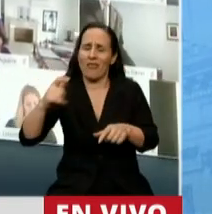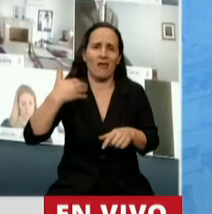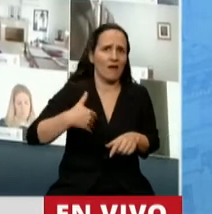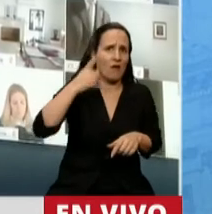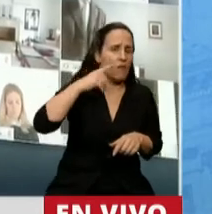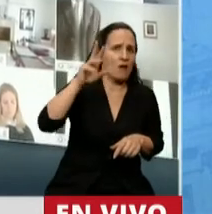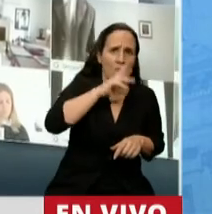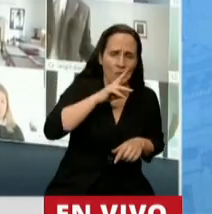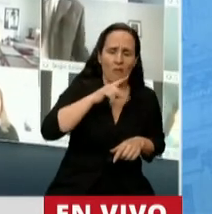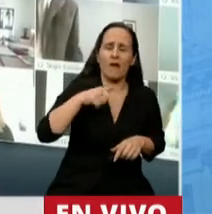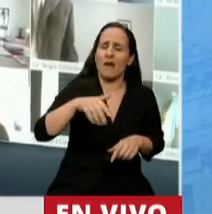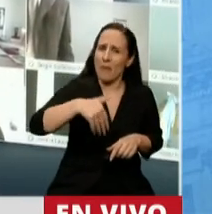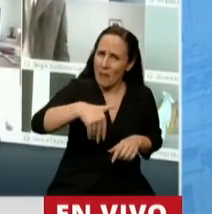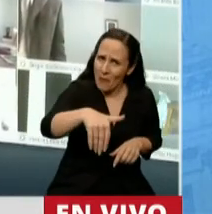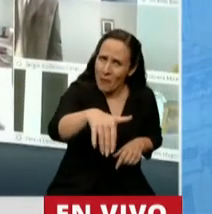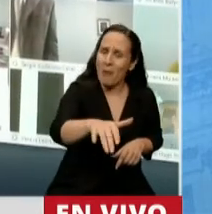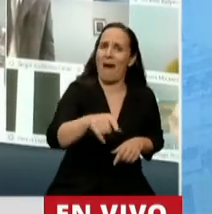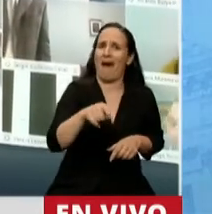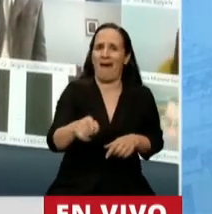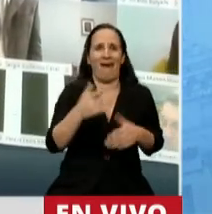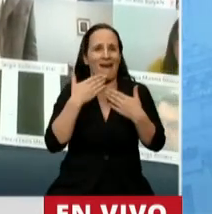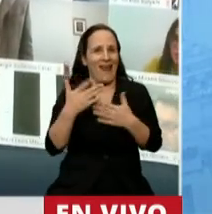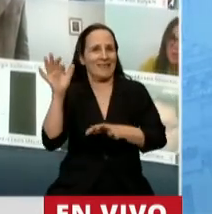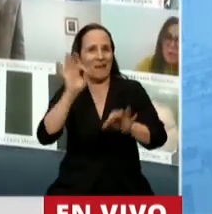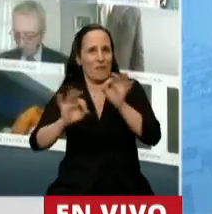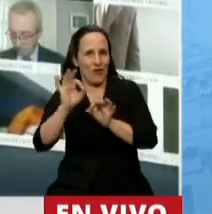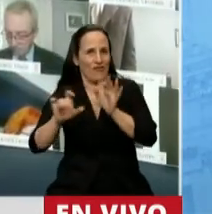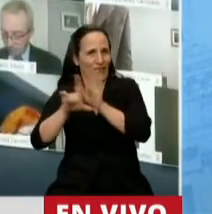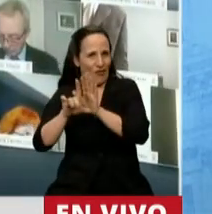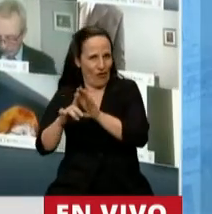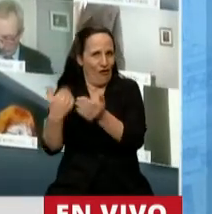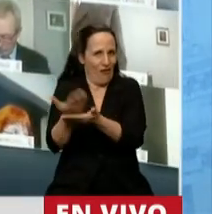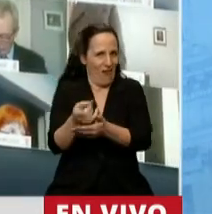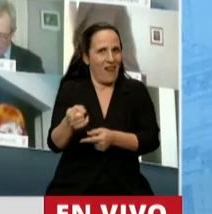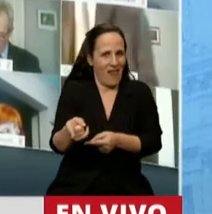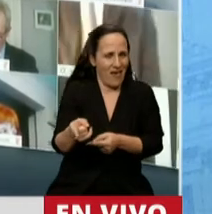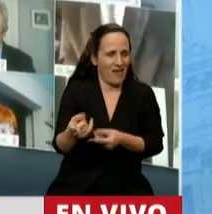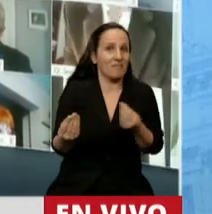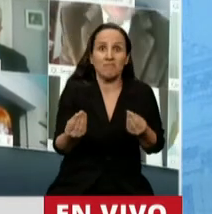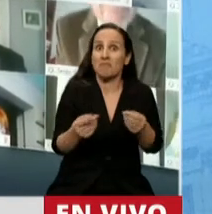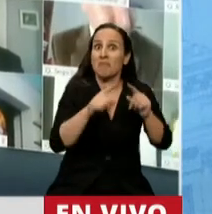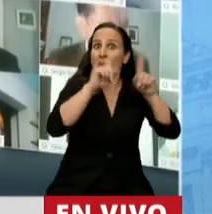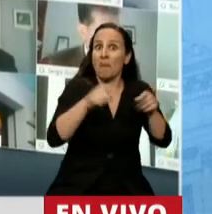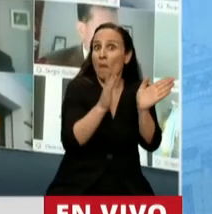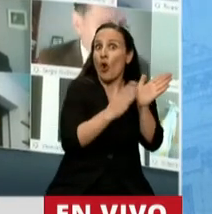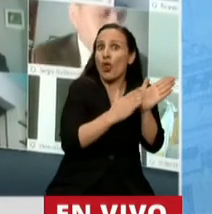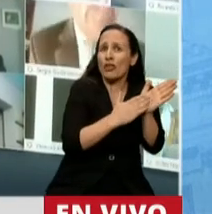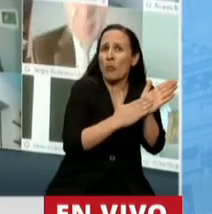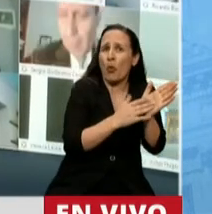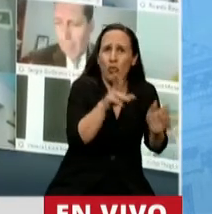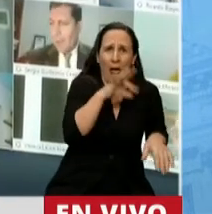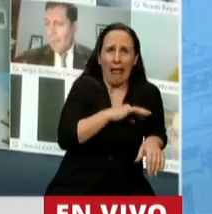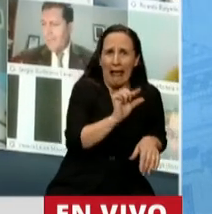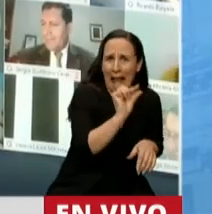ver beneficiados por este proyecto, por esta ley. Desde el monotributista más pequeño,